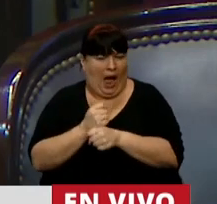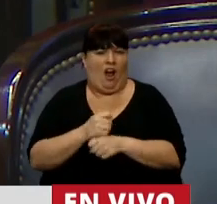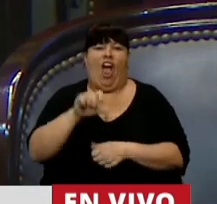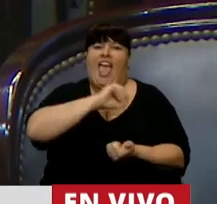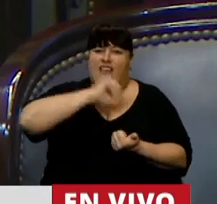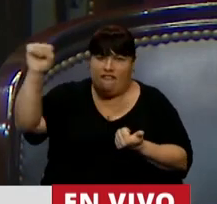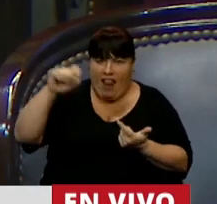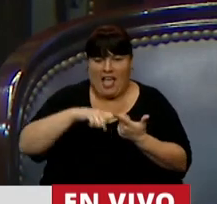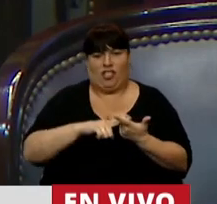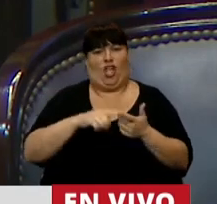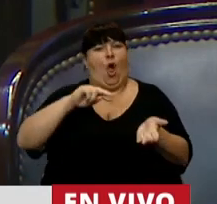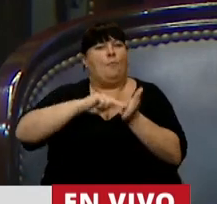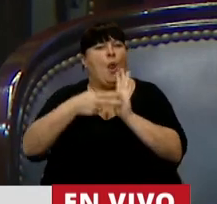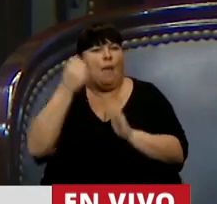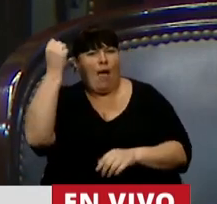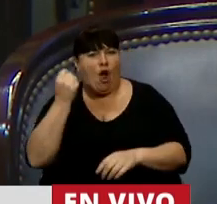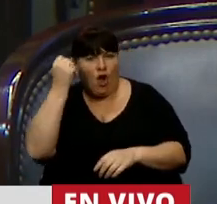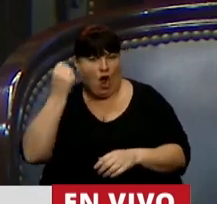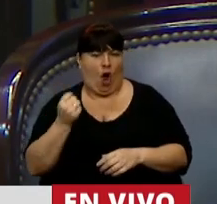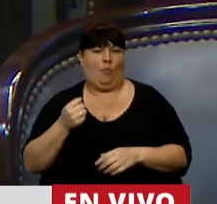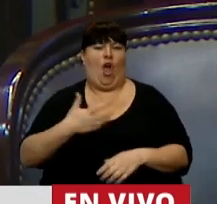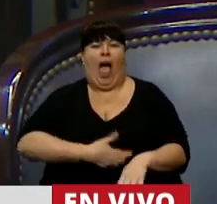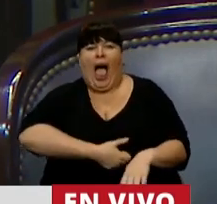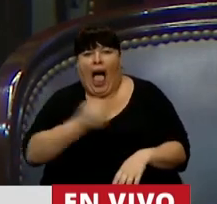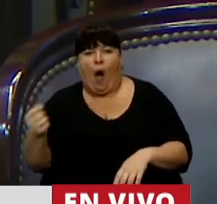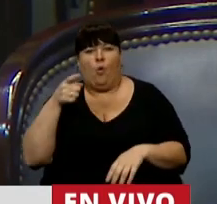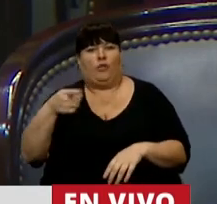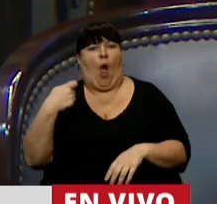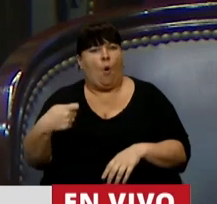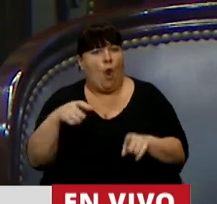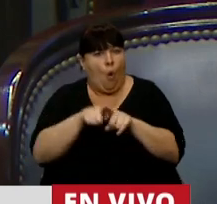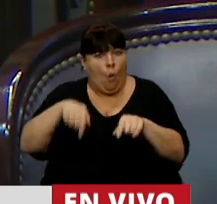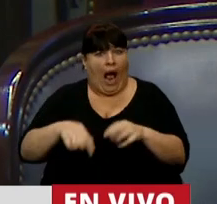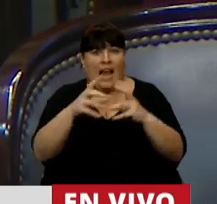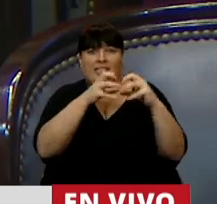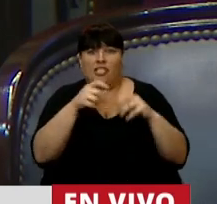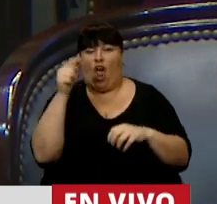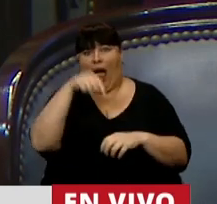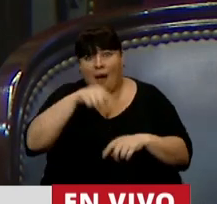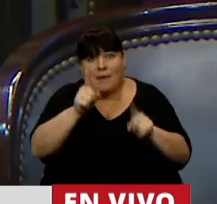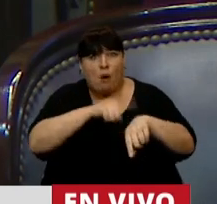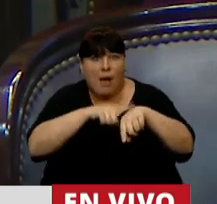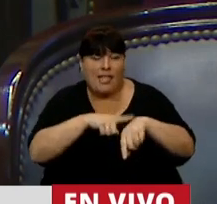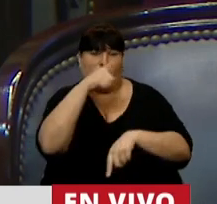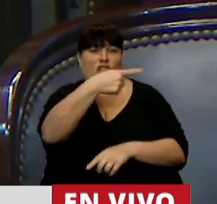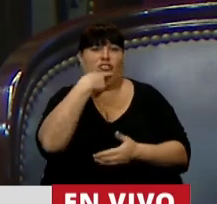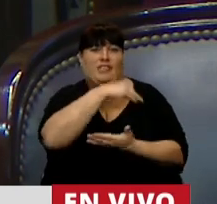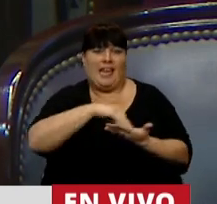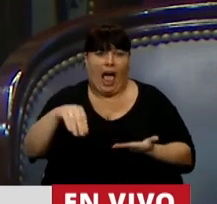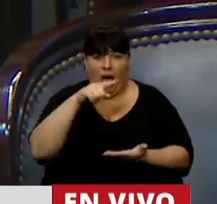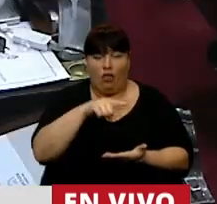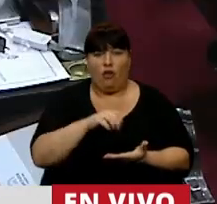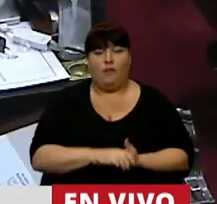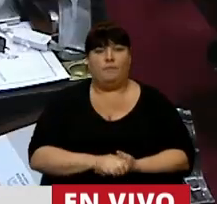inflación, de crisis económica, de ajuste a los jubilados como el que están llevando ahora adelante en el Senado,